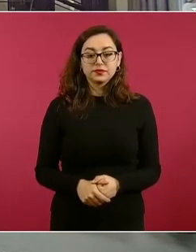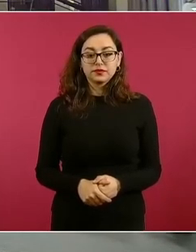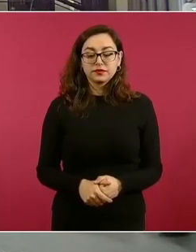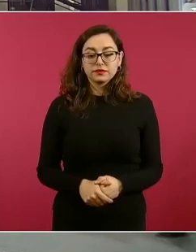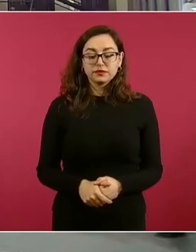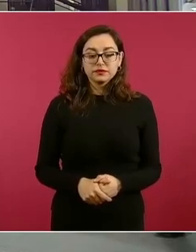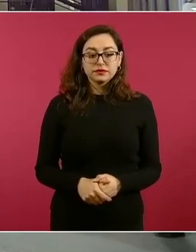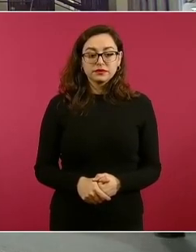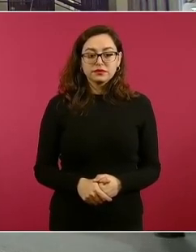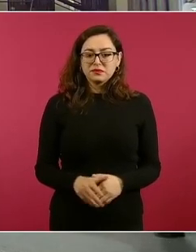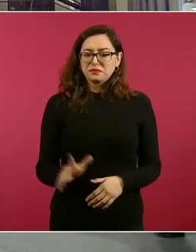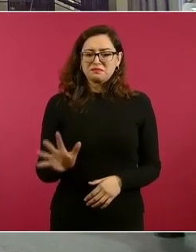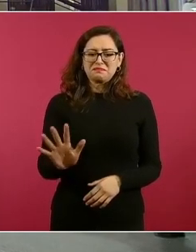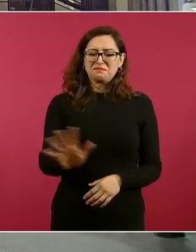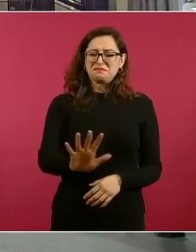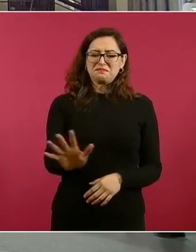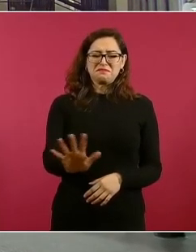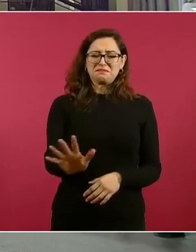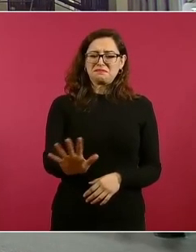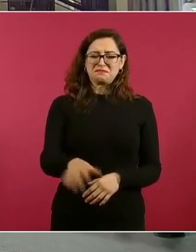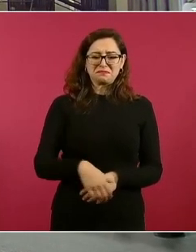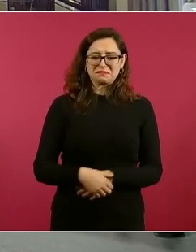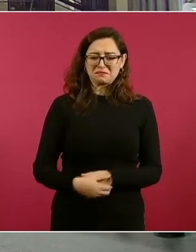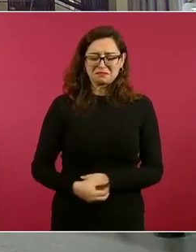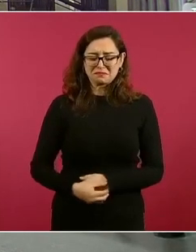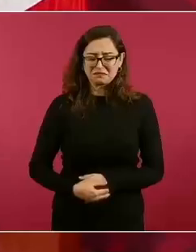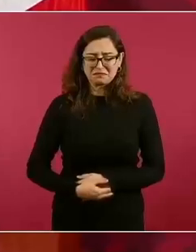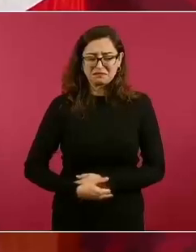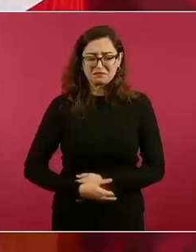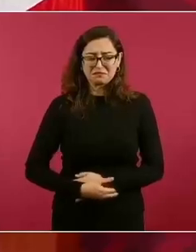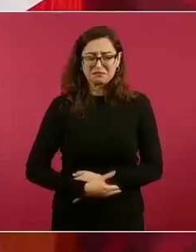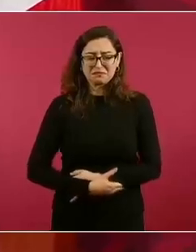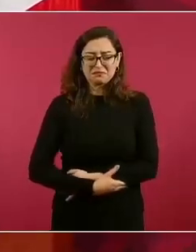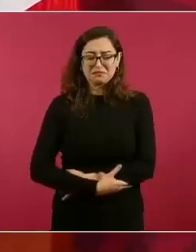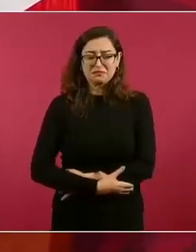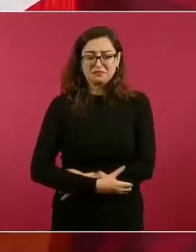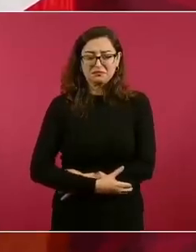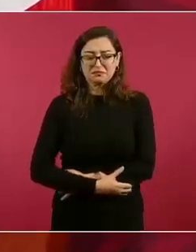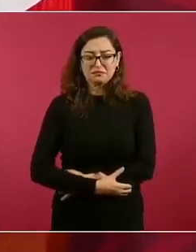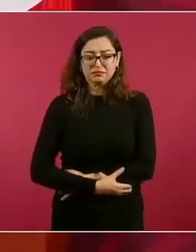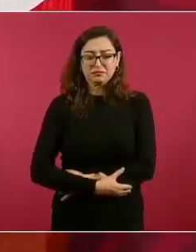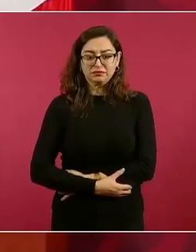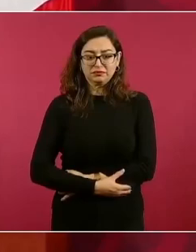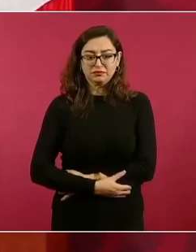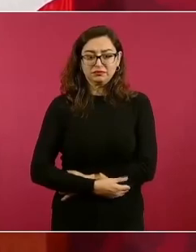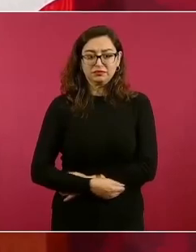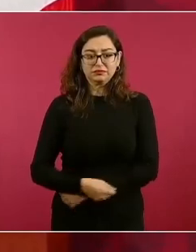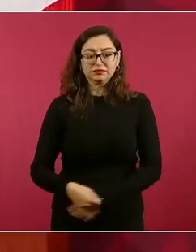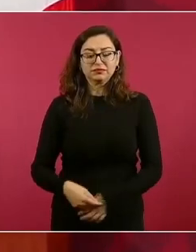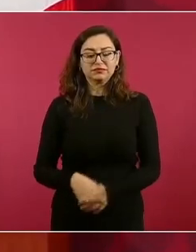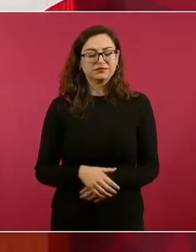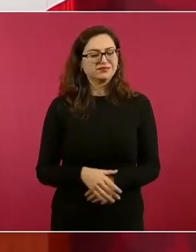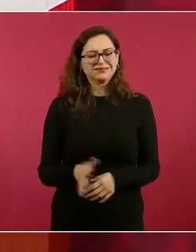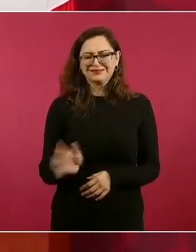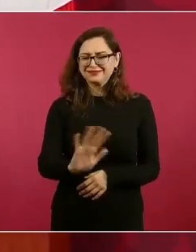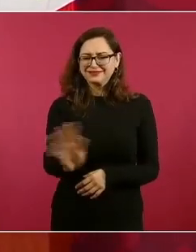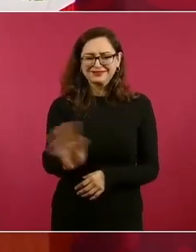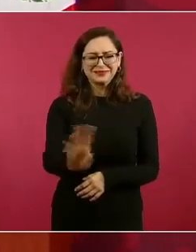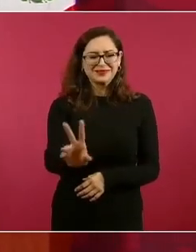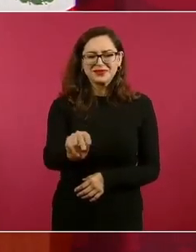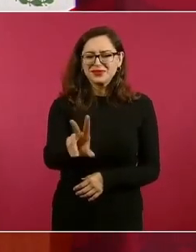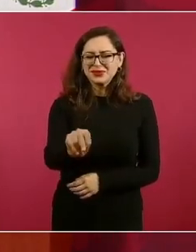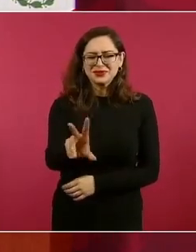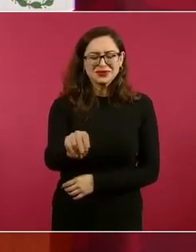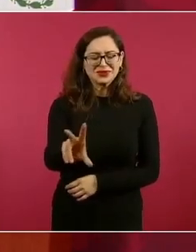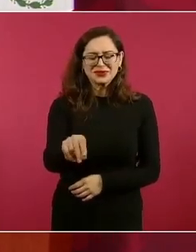No, no, no, no, no, no, pero lo conozco desde hace tiempo, la vez pasada, lo expliqué. No, no, no, no, no,